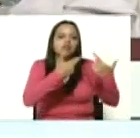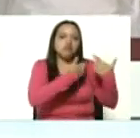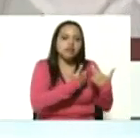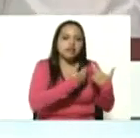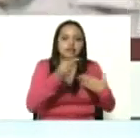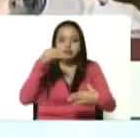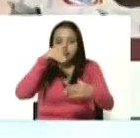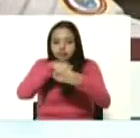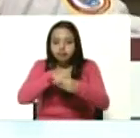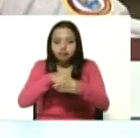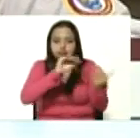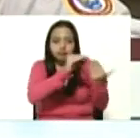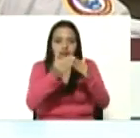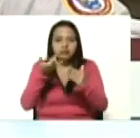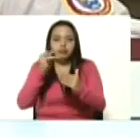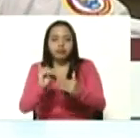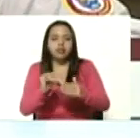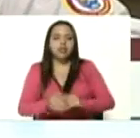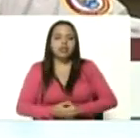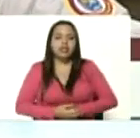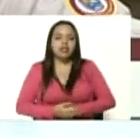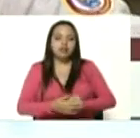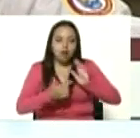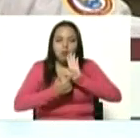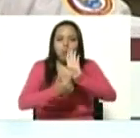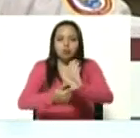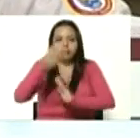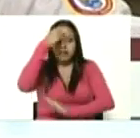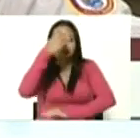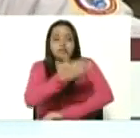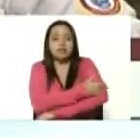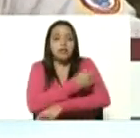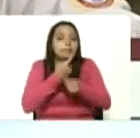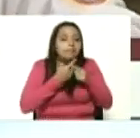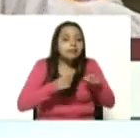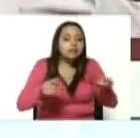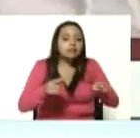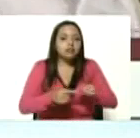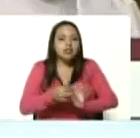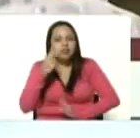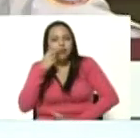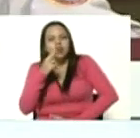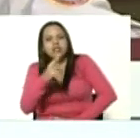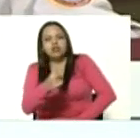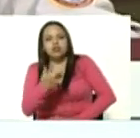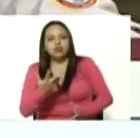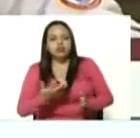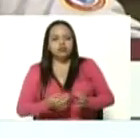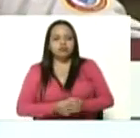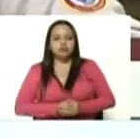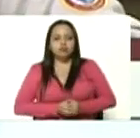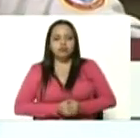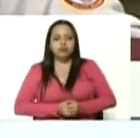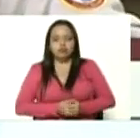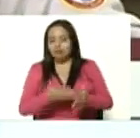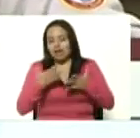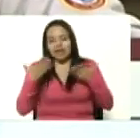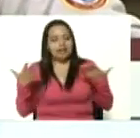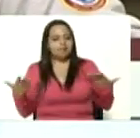consejo comunal represente a la milicia bolivariana pero hemos visto con una grata